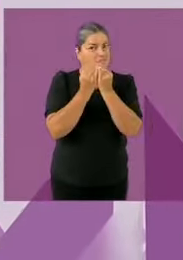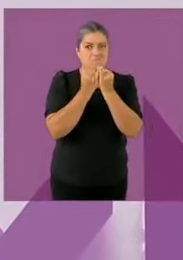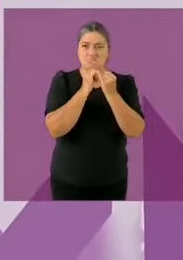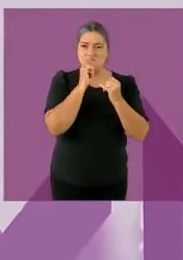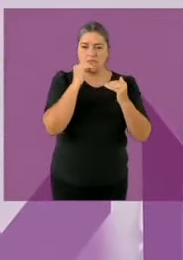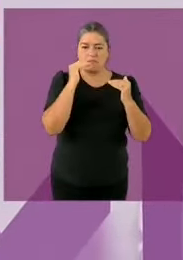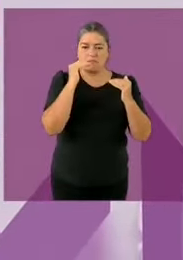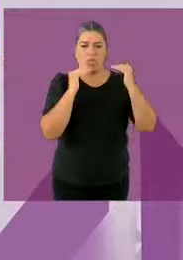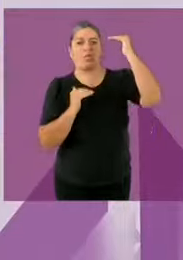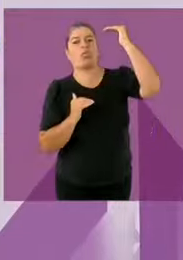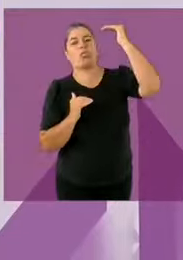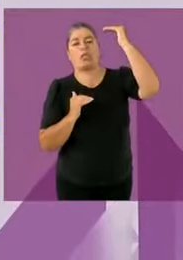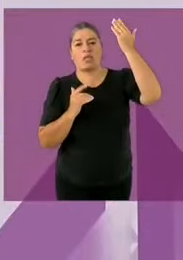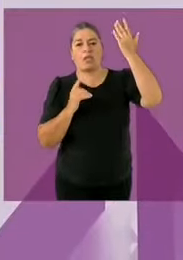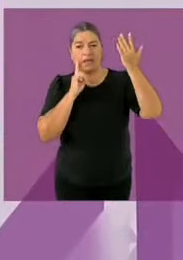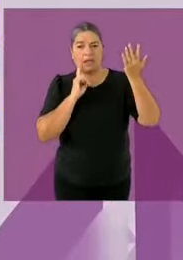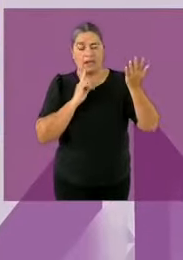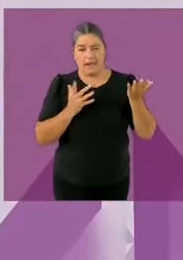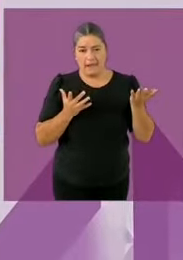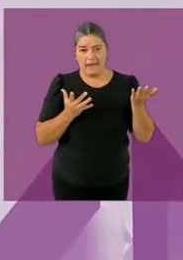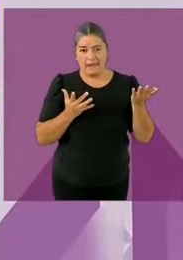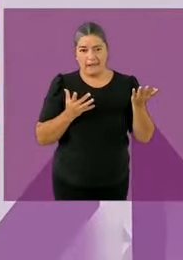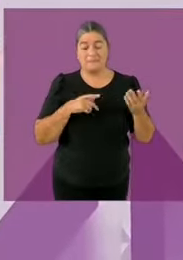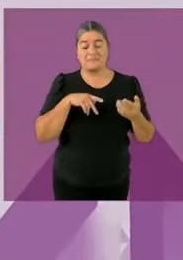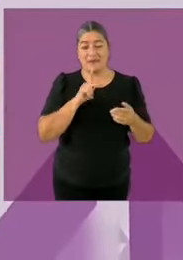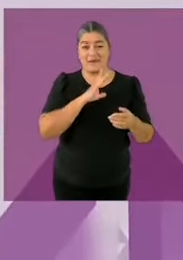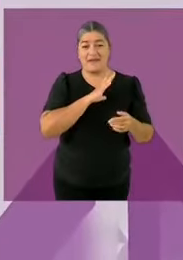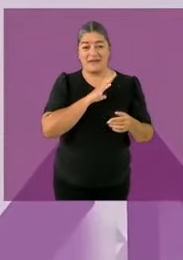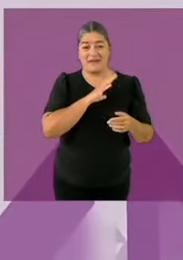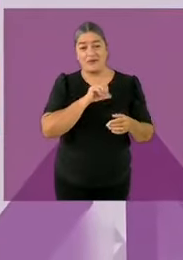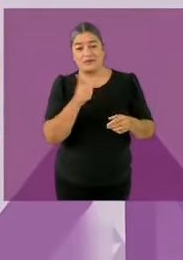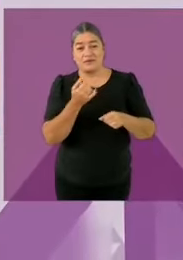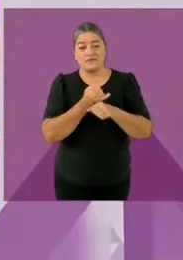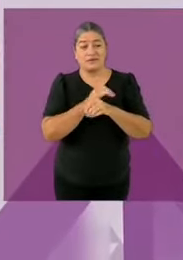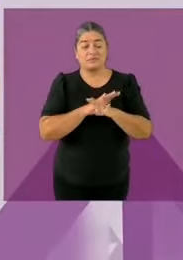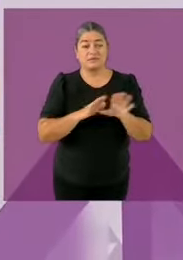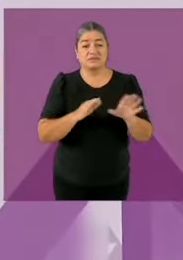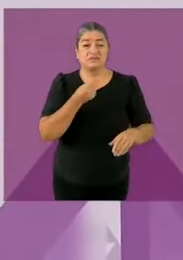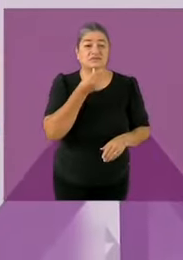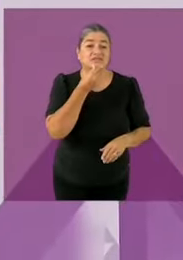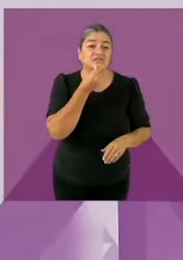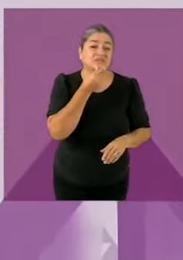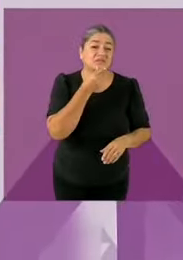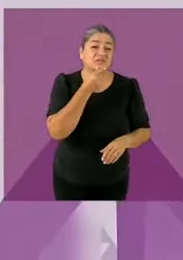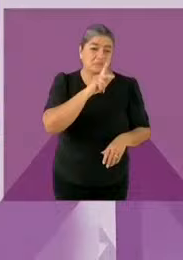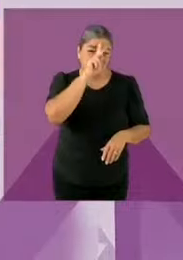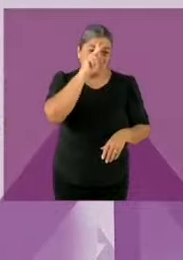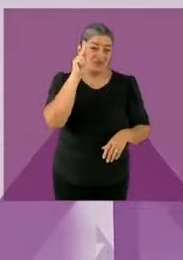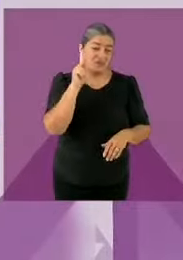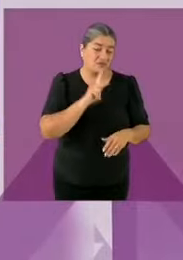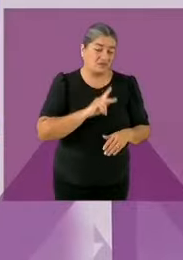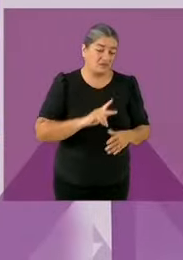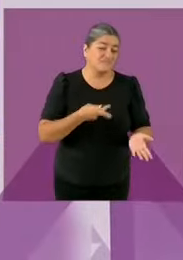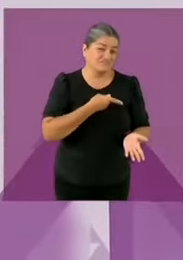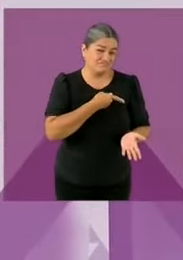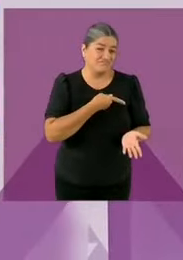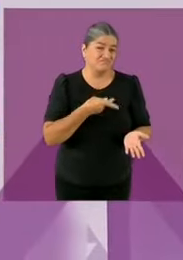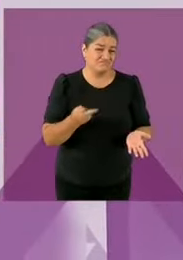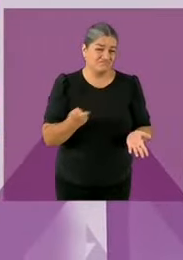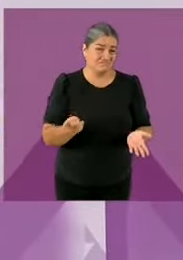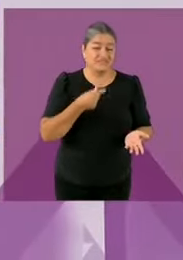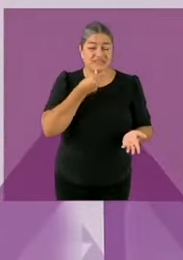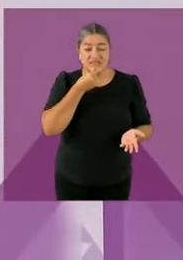crueles en cuanto a niños en contraste con la reducción de pobreza que muestra Coneval las niñas y los niños son